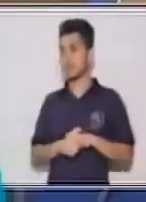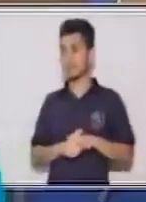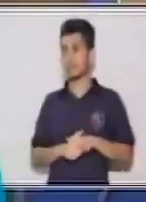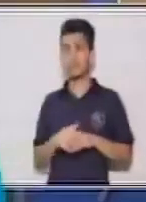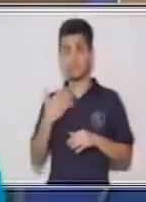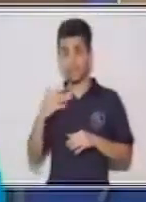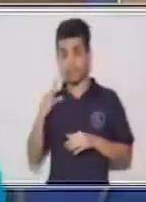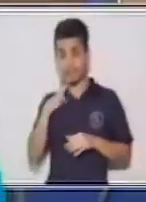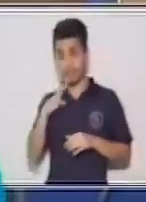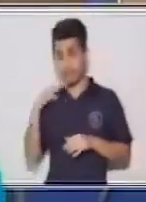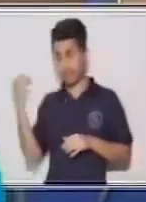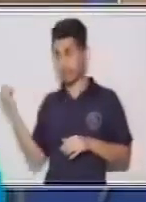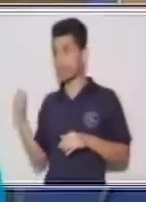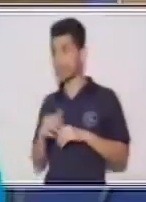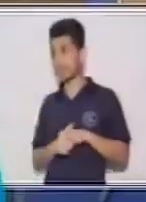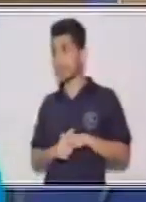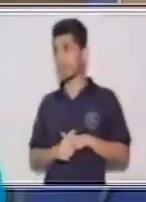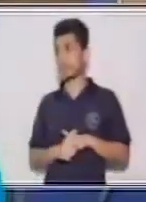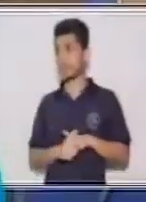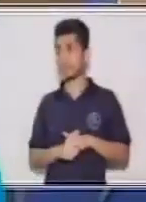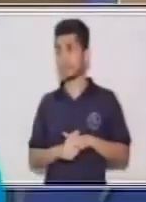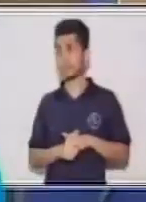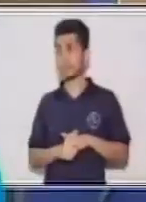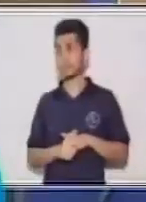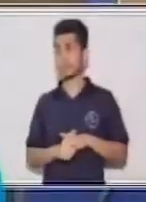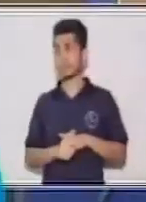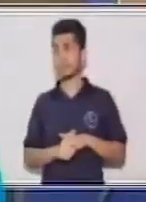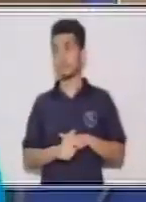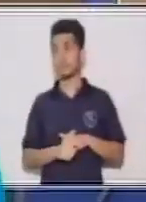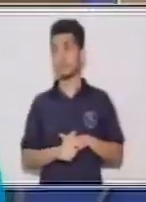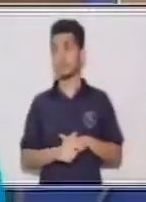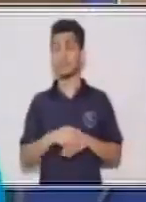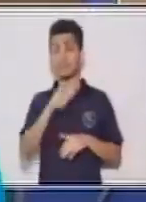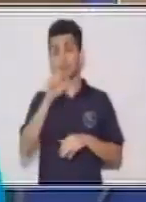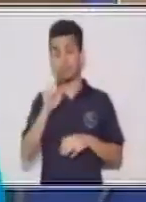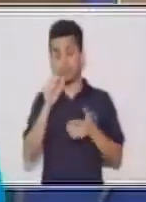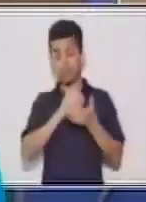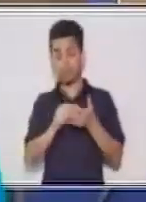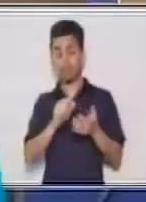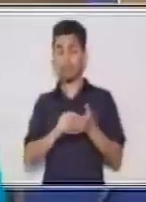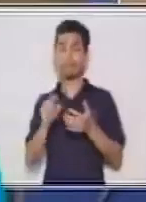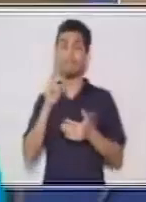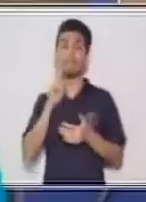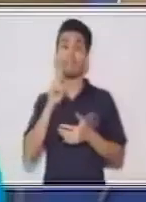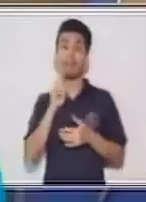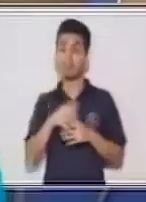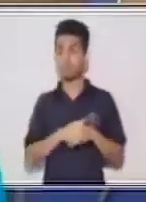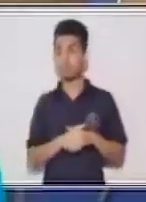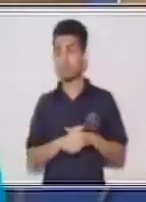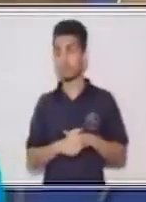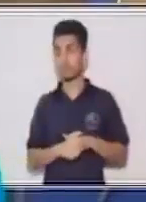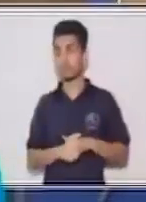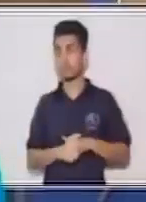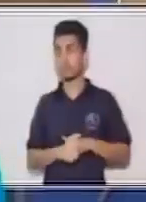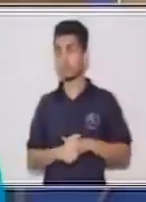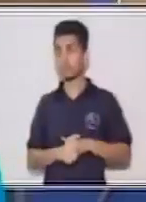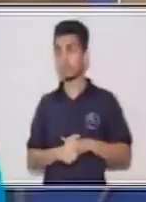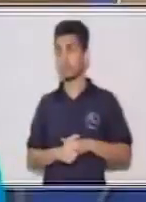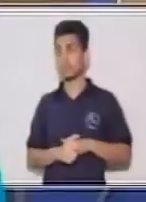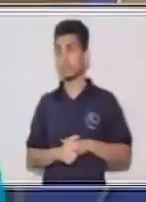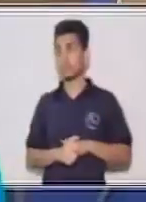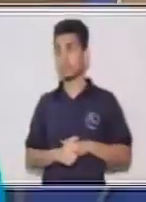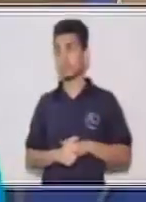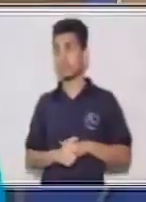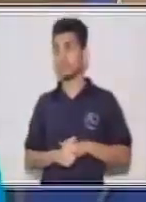ya que los tengas acá cortados y todo, les vas a colocar algunos verbos. Estos verbos al azar. O no es que realmente